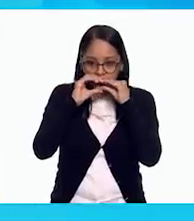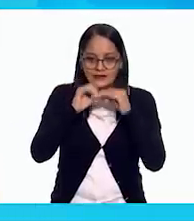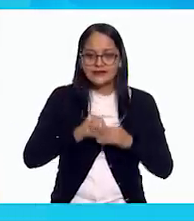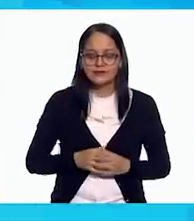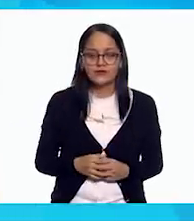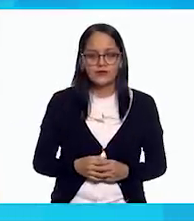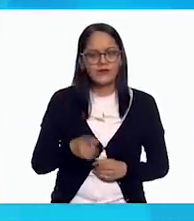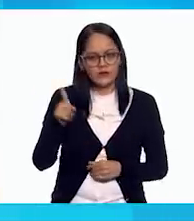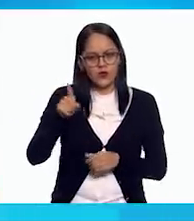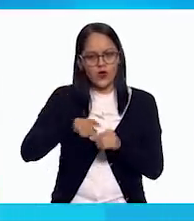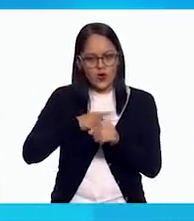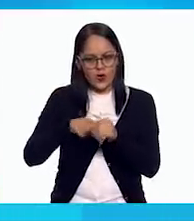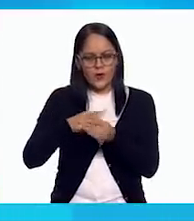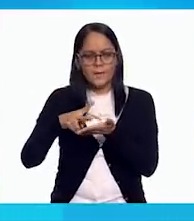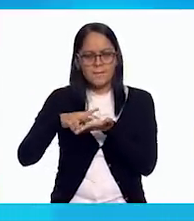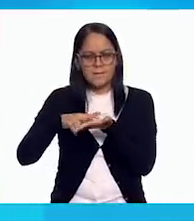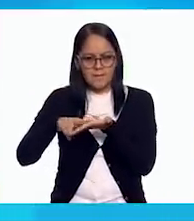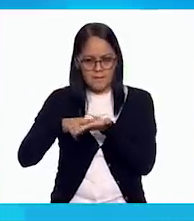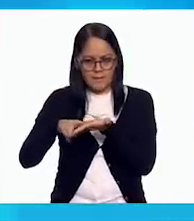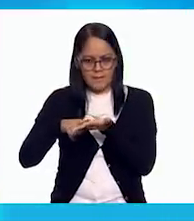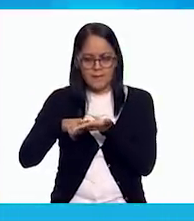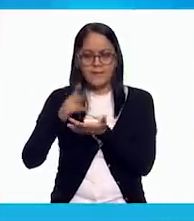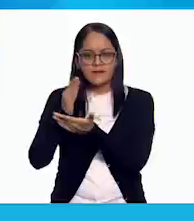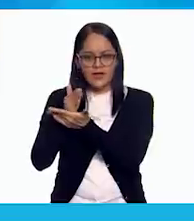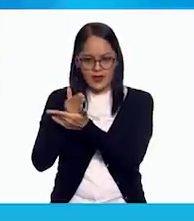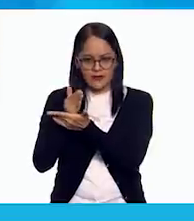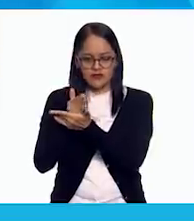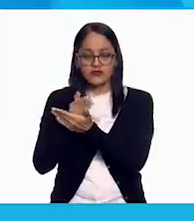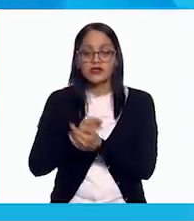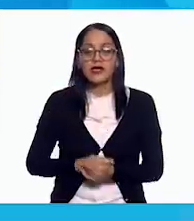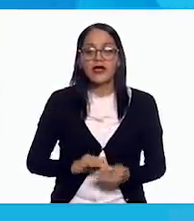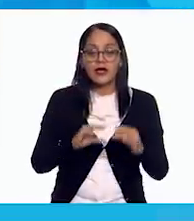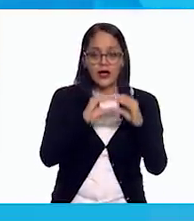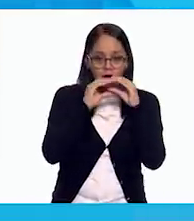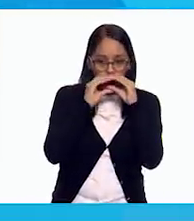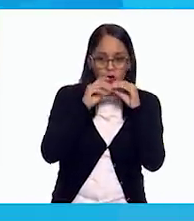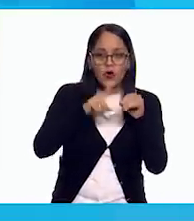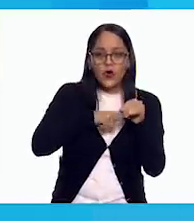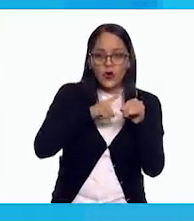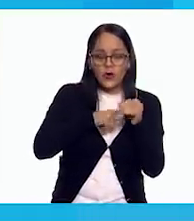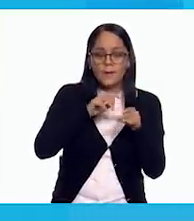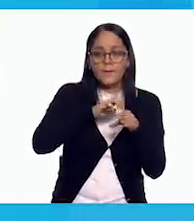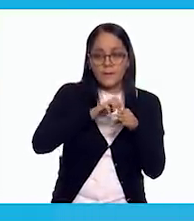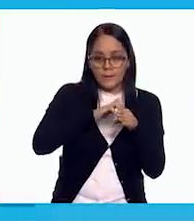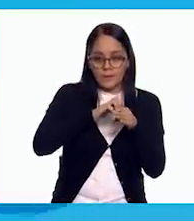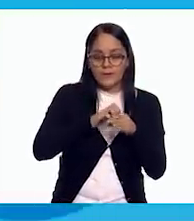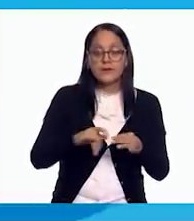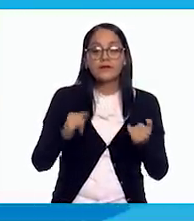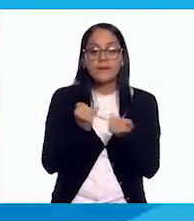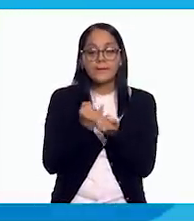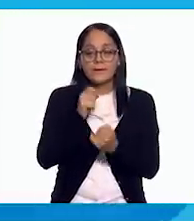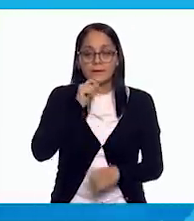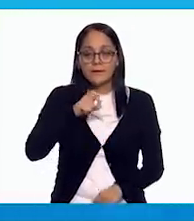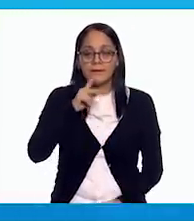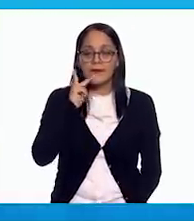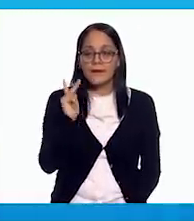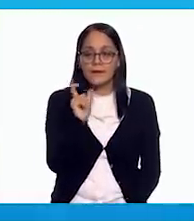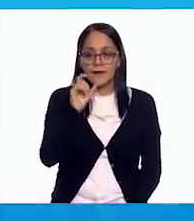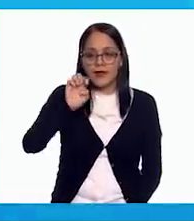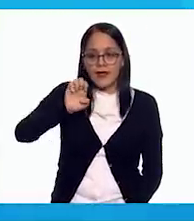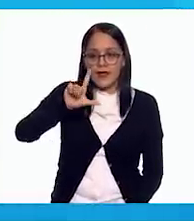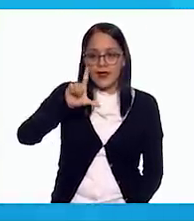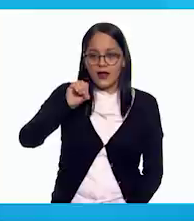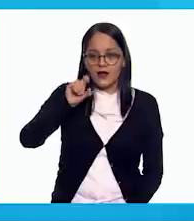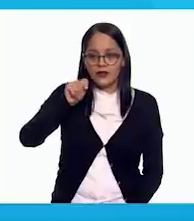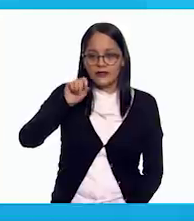haces de color verde, tortas de color morado. Ajá. También buscas la palabra elotes. Sí. Y la